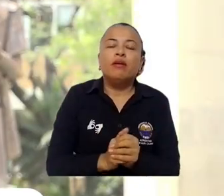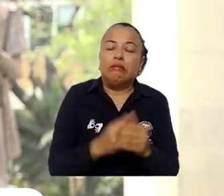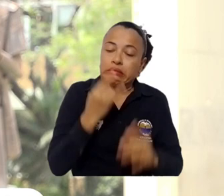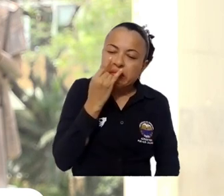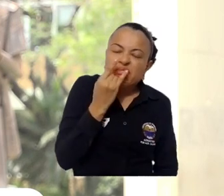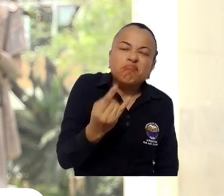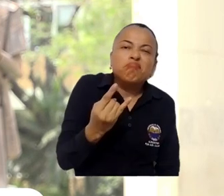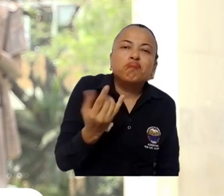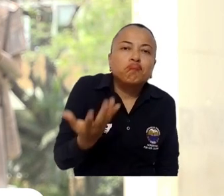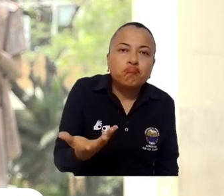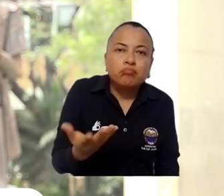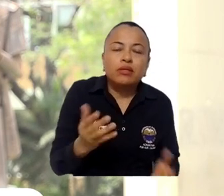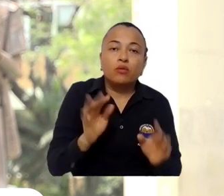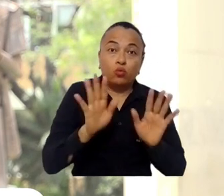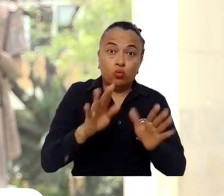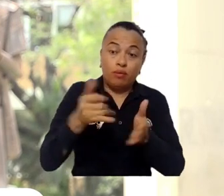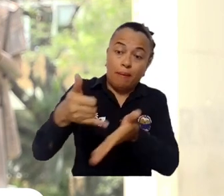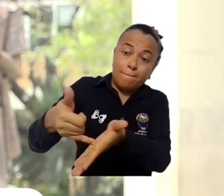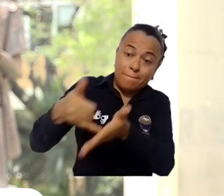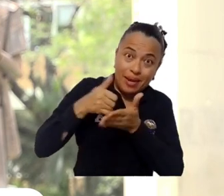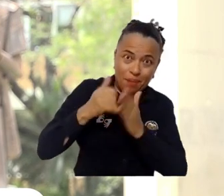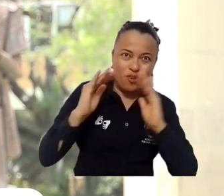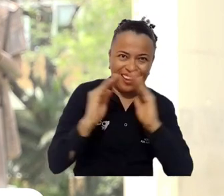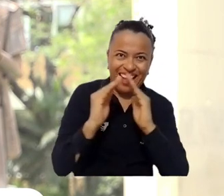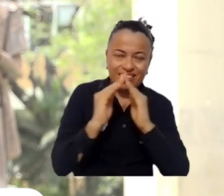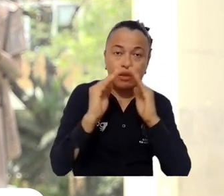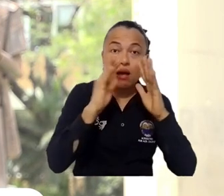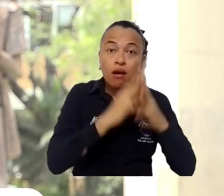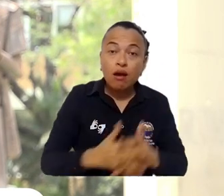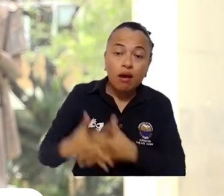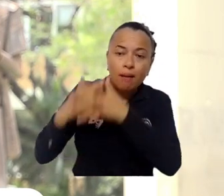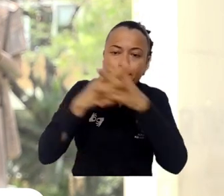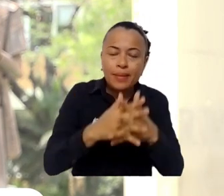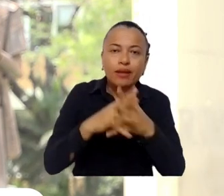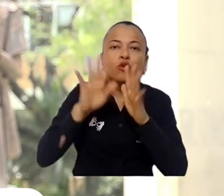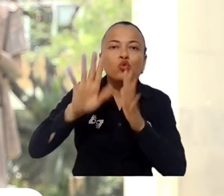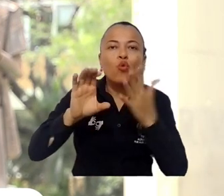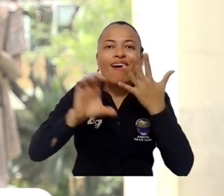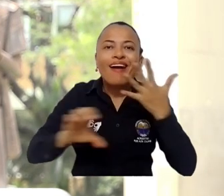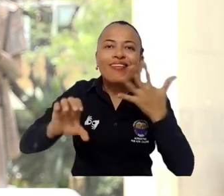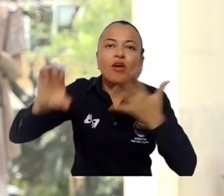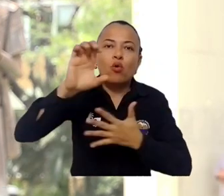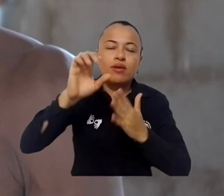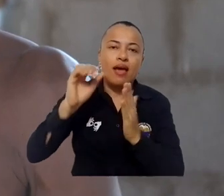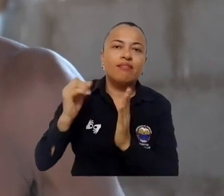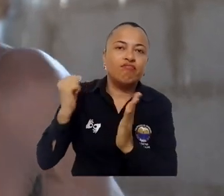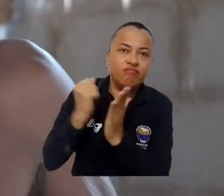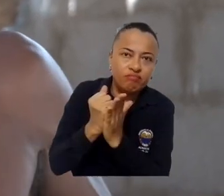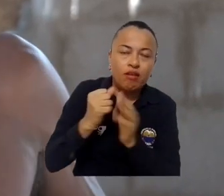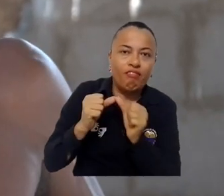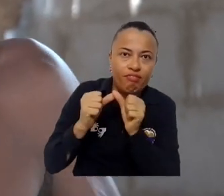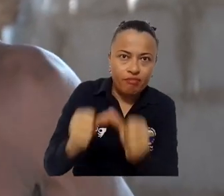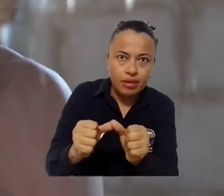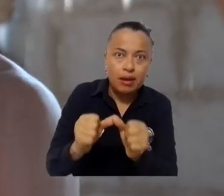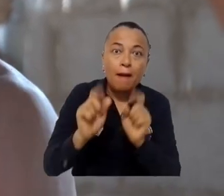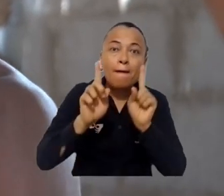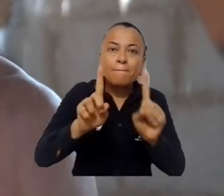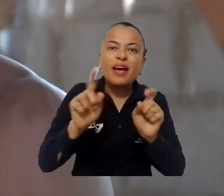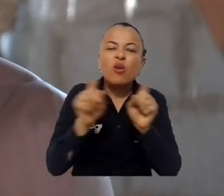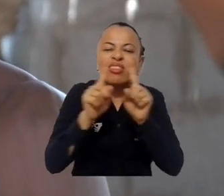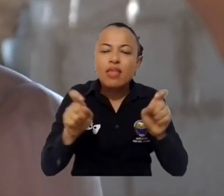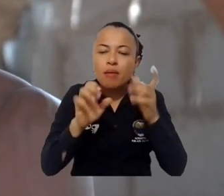Es interesante porque, digamos, el Premio Casa de las Américas tiene unas categorías establecidas. Sin embargo, esta